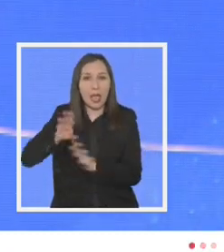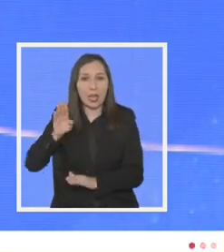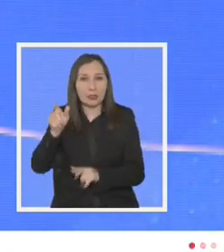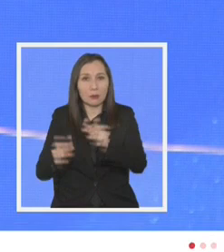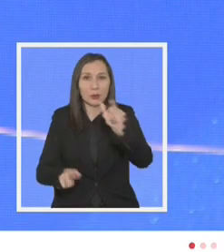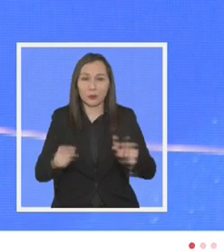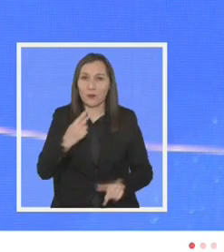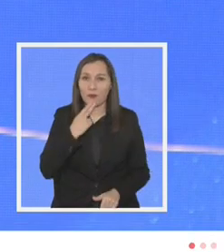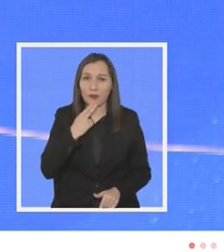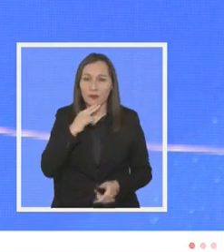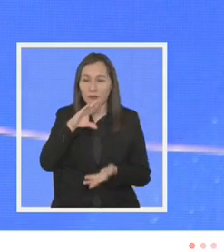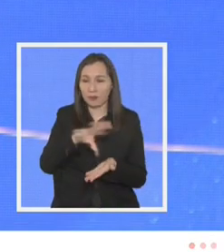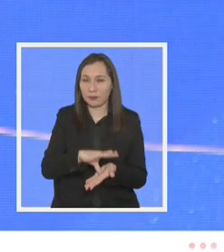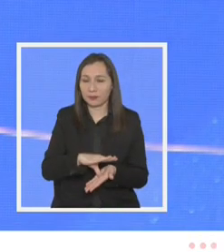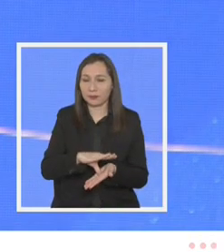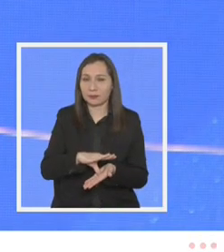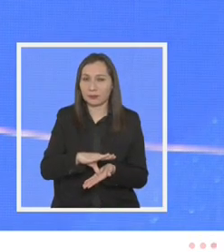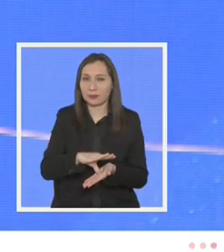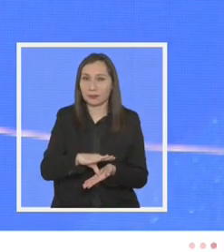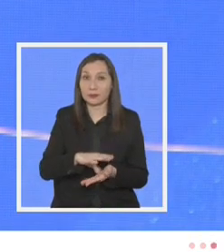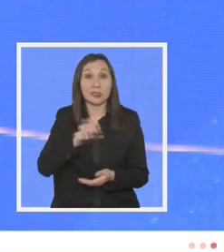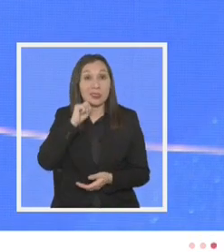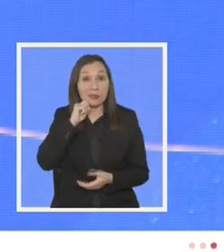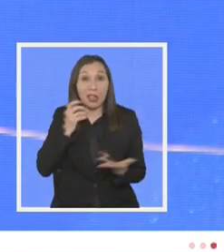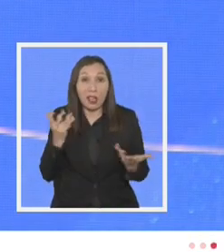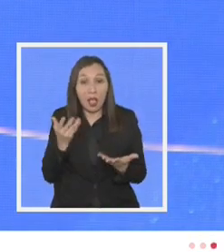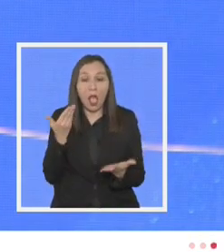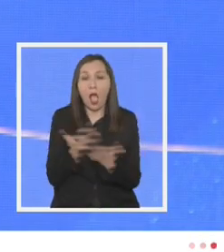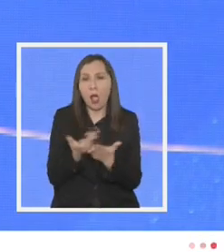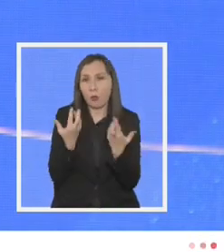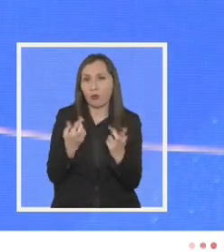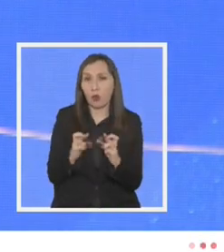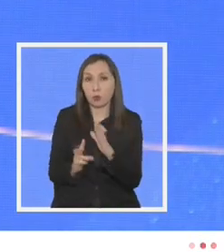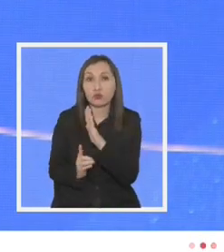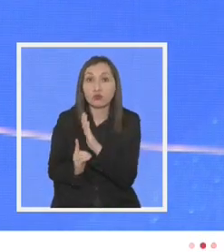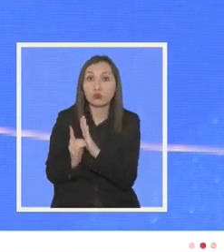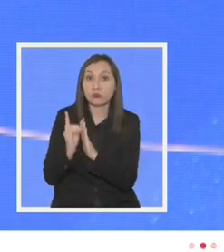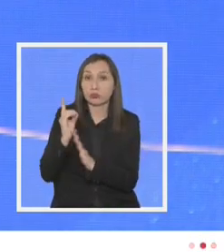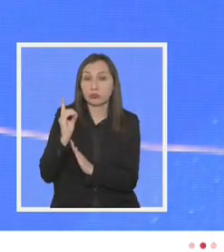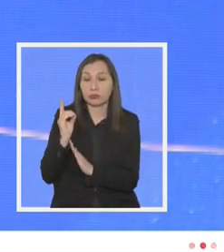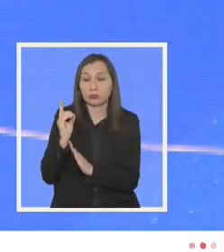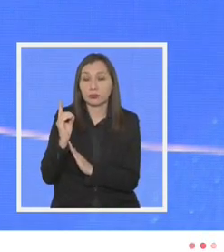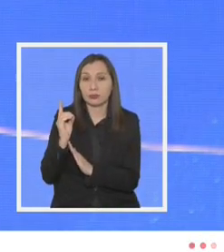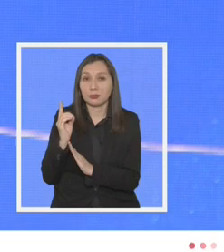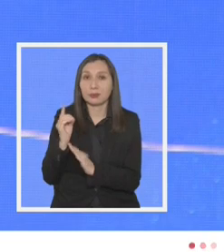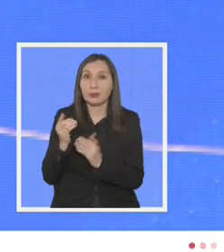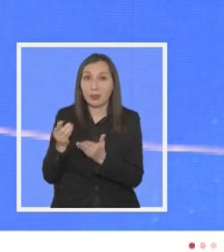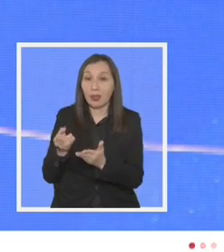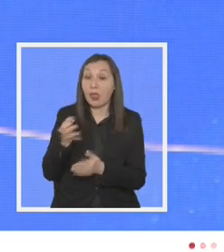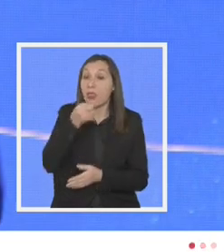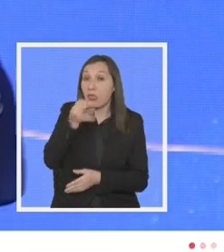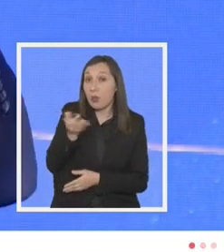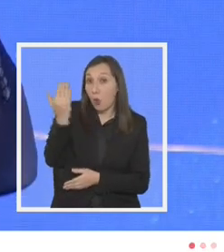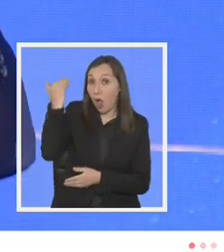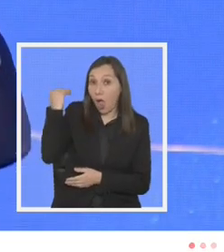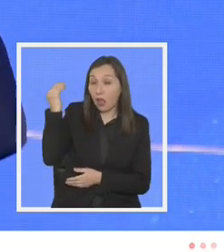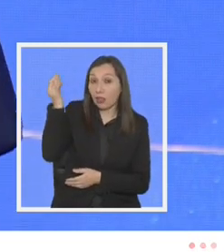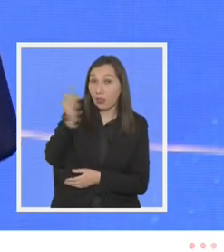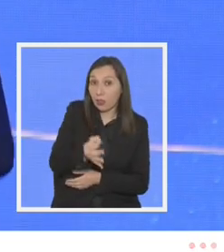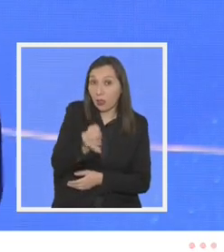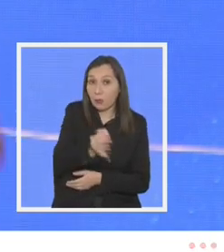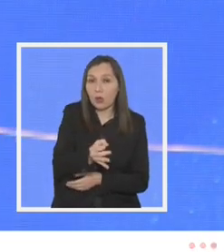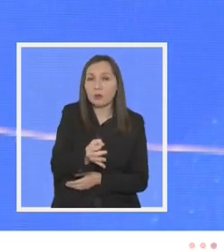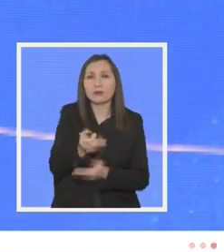de nuestros habitantes y que signifique aprovechar las oportunidades de desarrollo que decíamos antes están